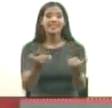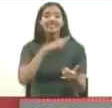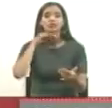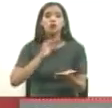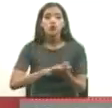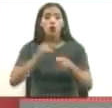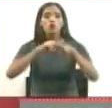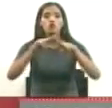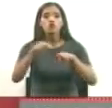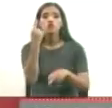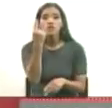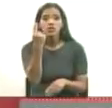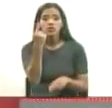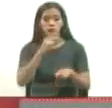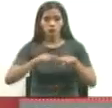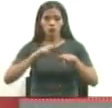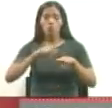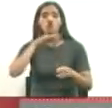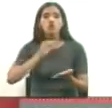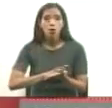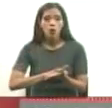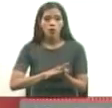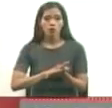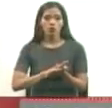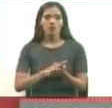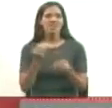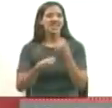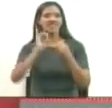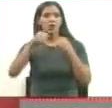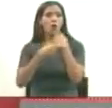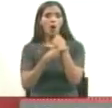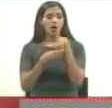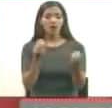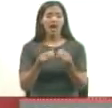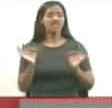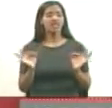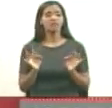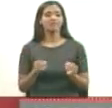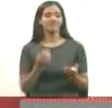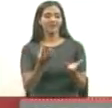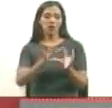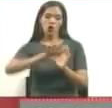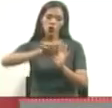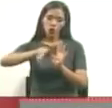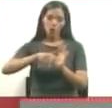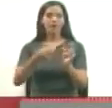Un niño. ¿Y qué hace Juanito Alimaña y su banda? Nada. Cogerse esos reales.